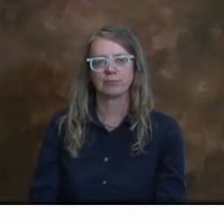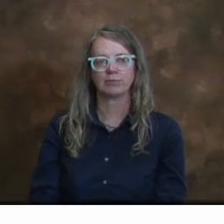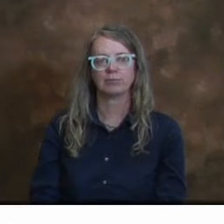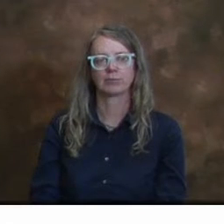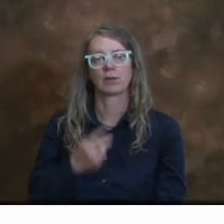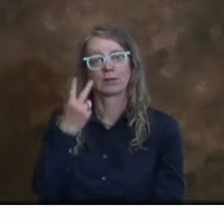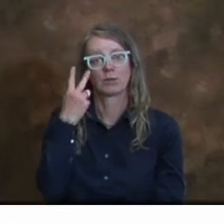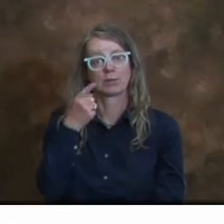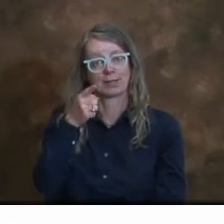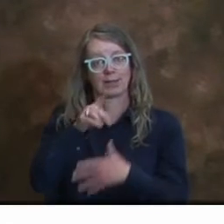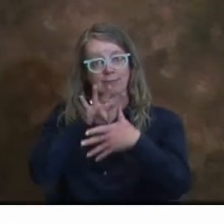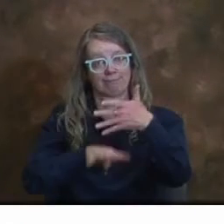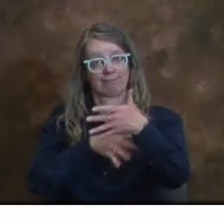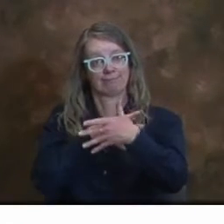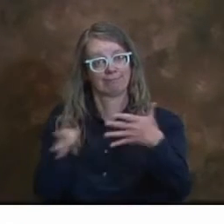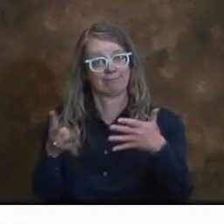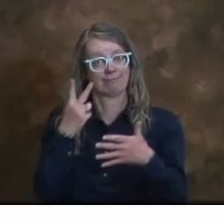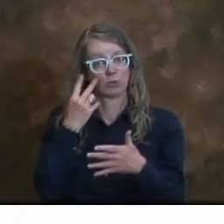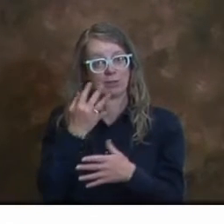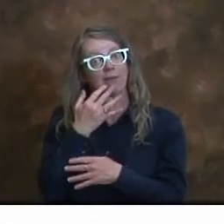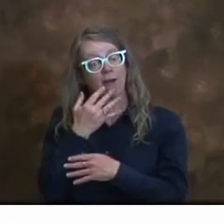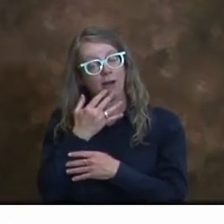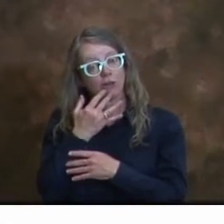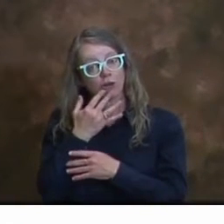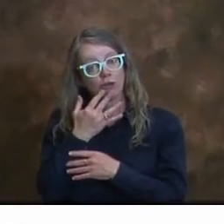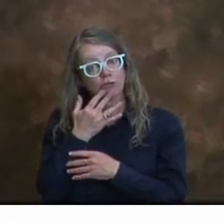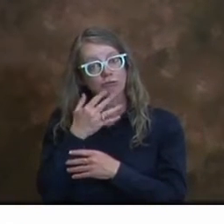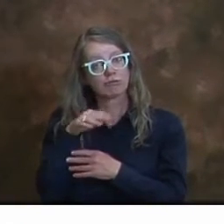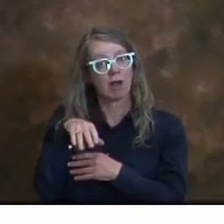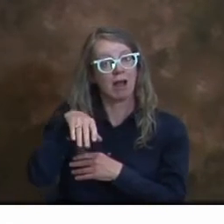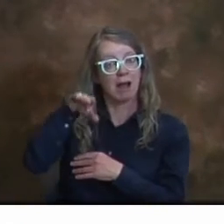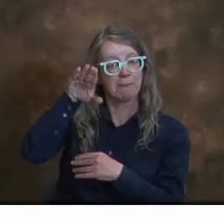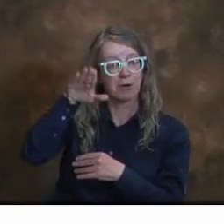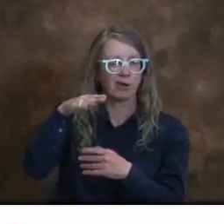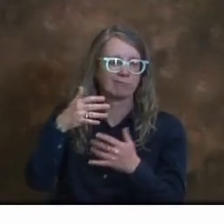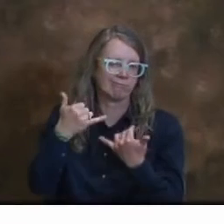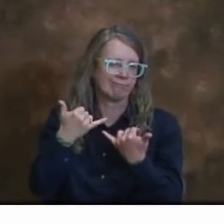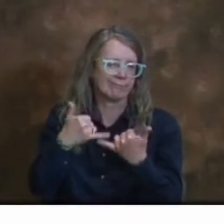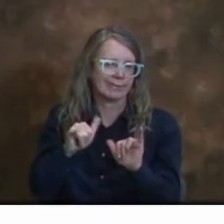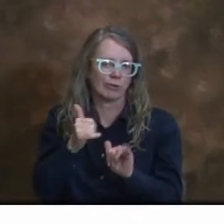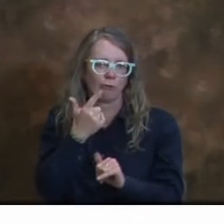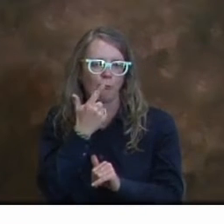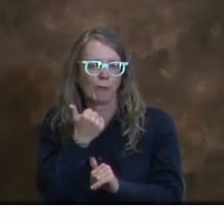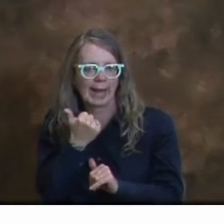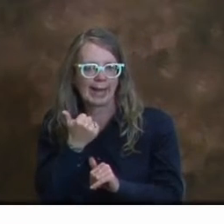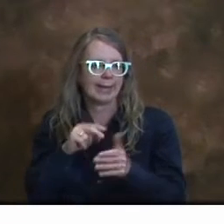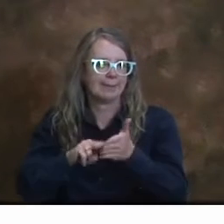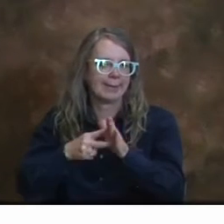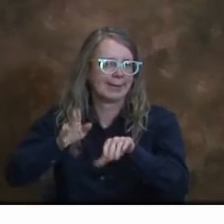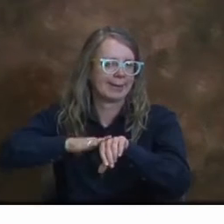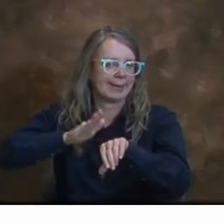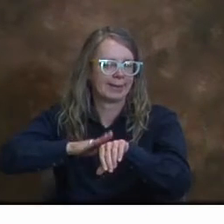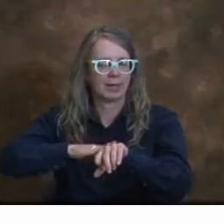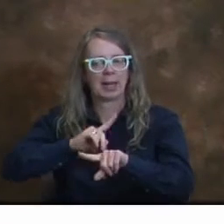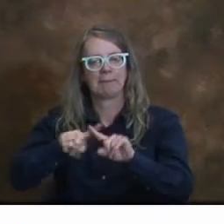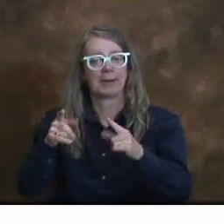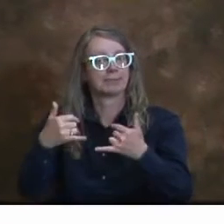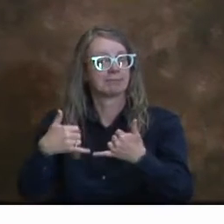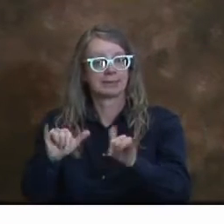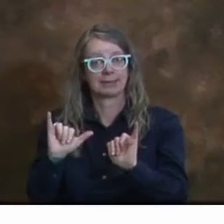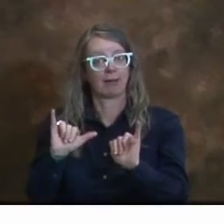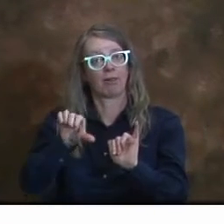puntos porcentuales. Los colores que observan aquí en esta tabla pueden observar que